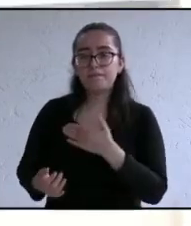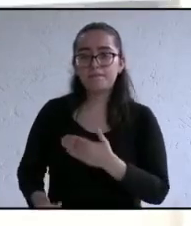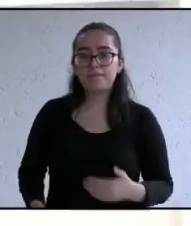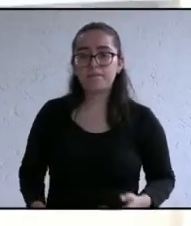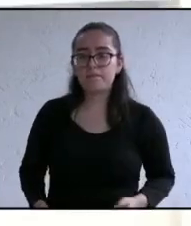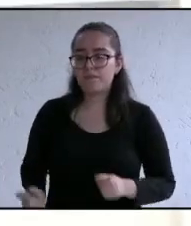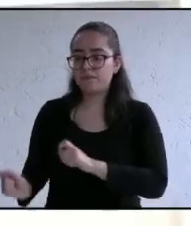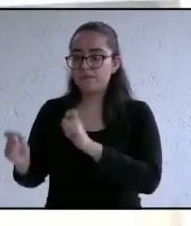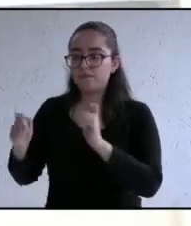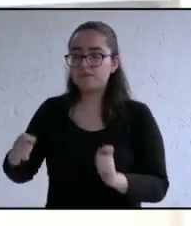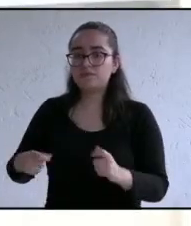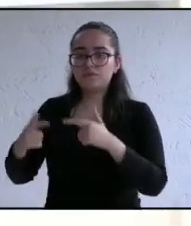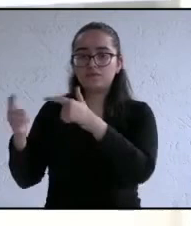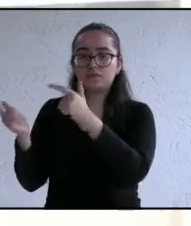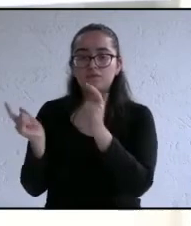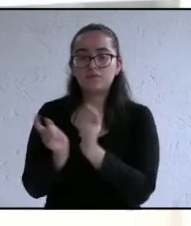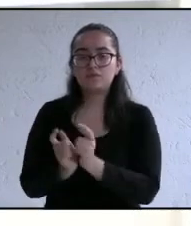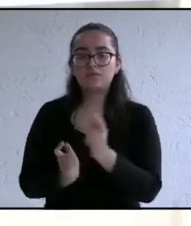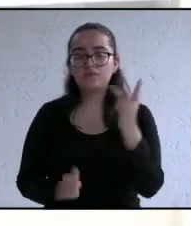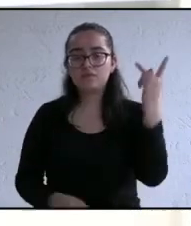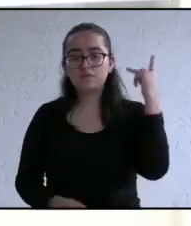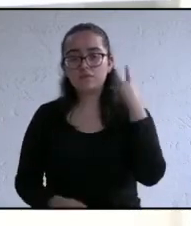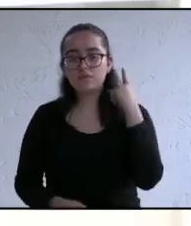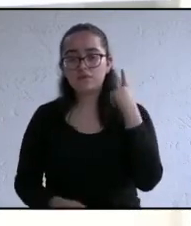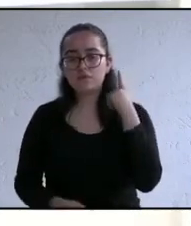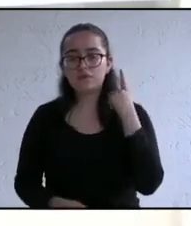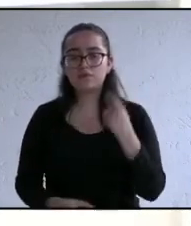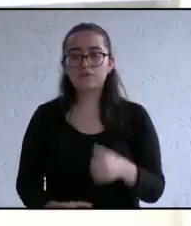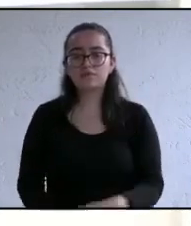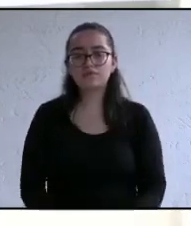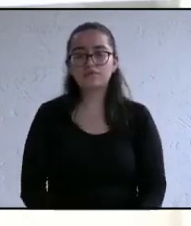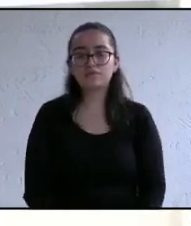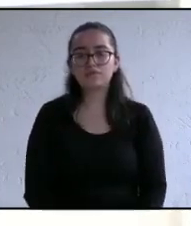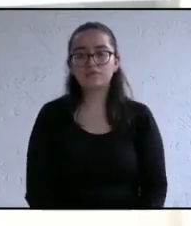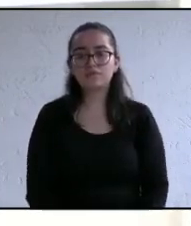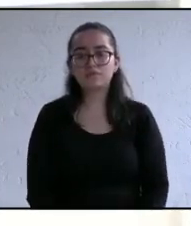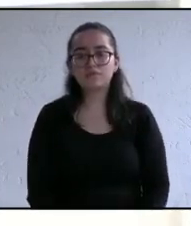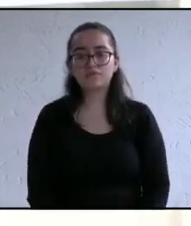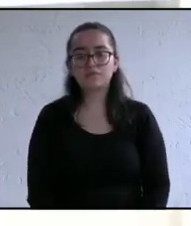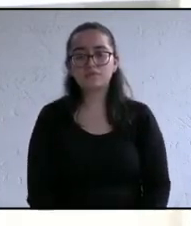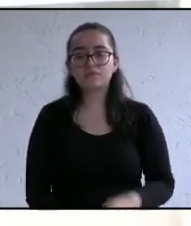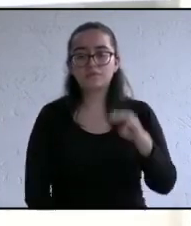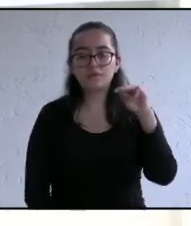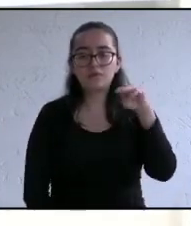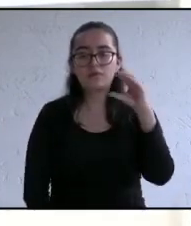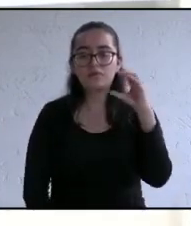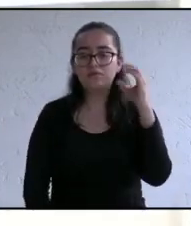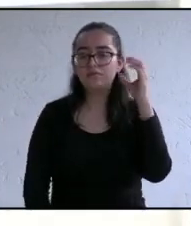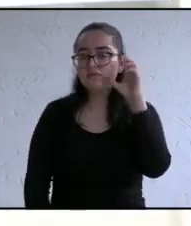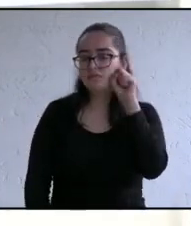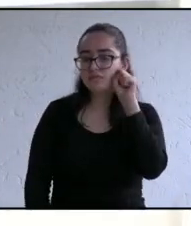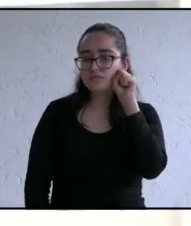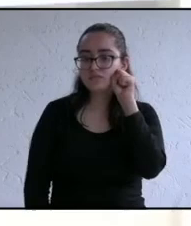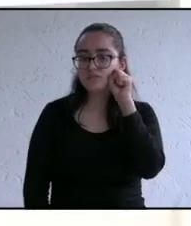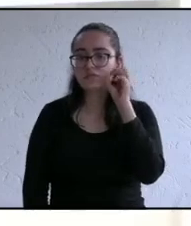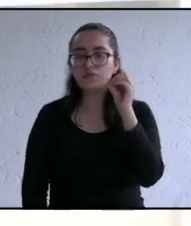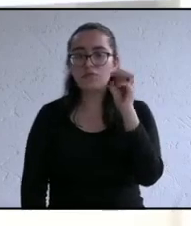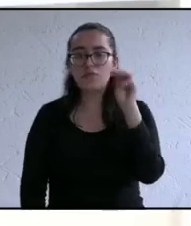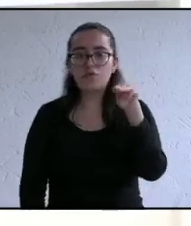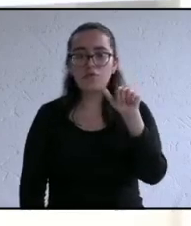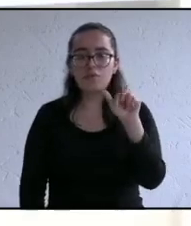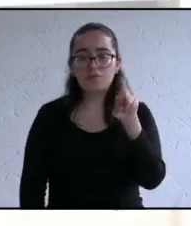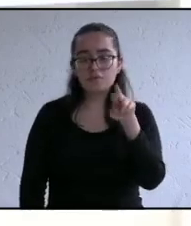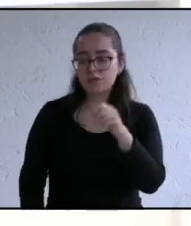30 segundos en esta conclusión o despedida le toca el turno al candidato del partido Movimiento Ciudadano Omar del Moral Molina